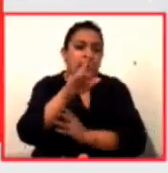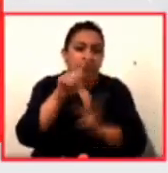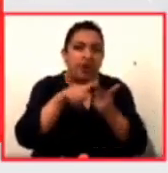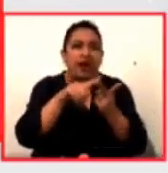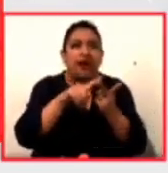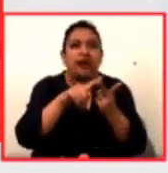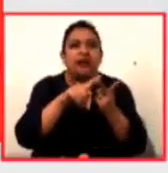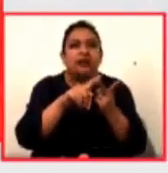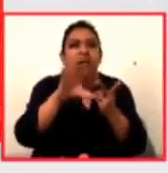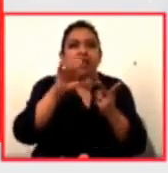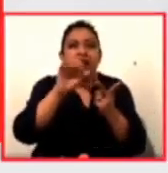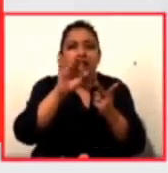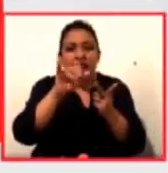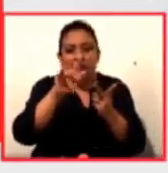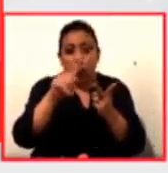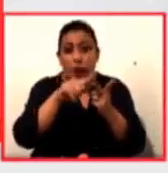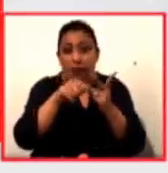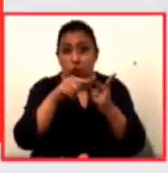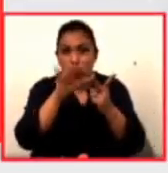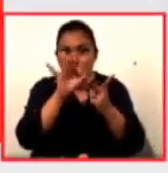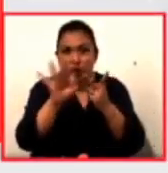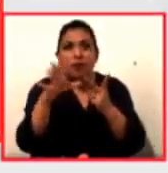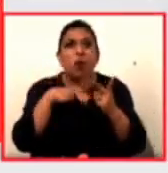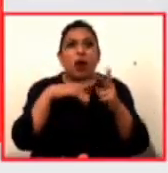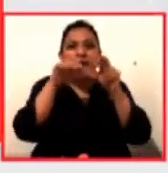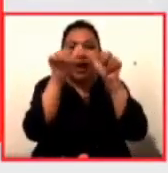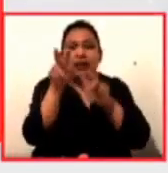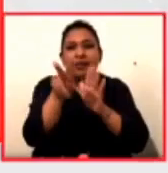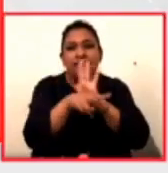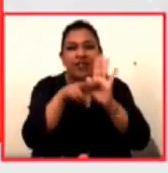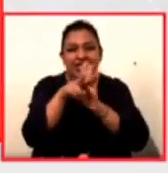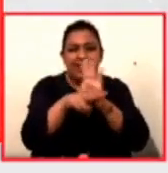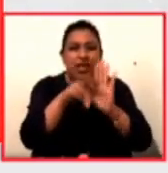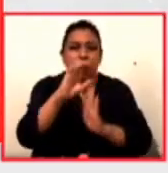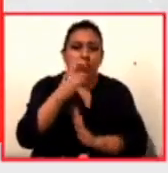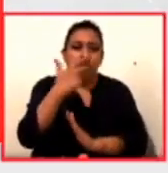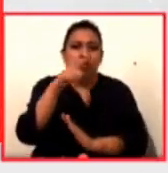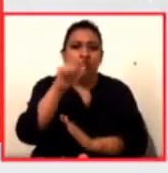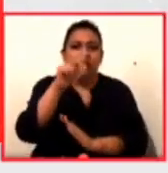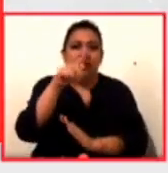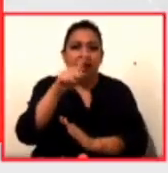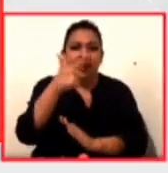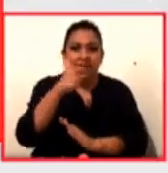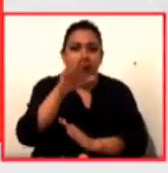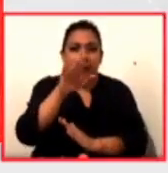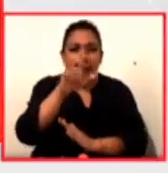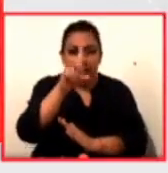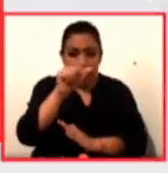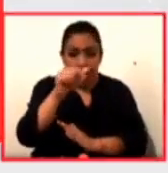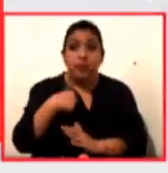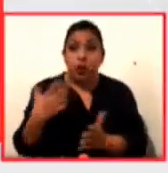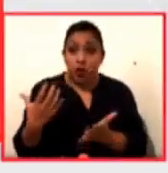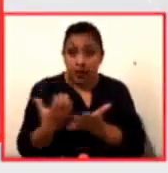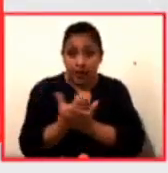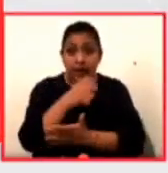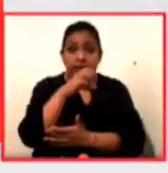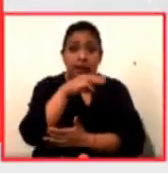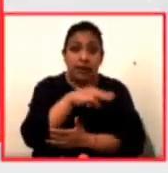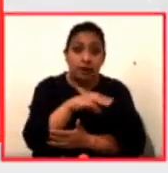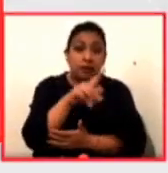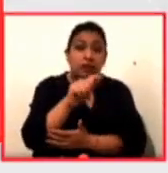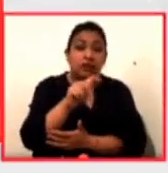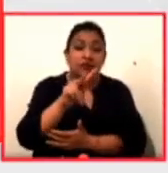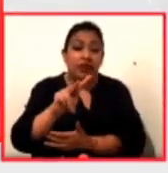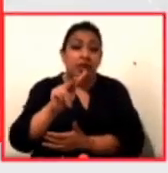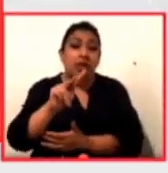para este cuarteto mexicano realizó el arte del video Chilanga Banda de hecho me gané un MTV Award muy muy